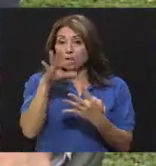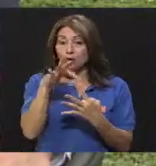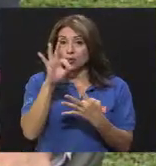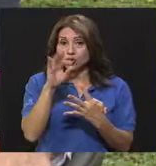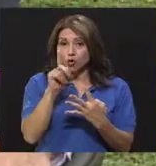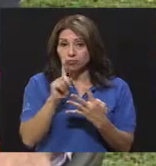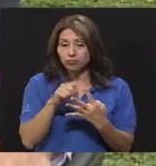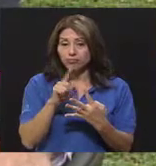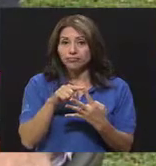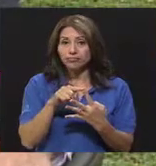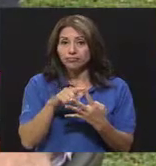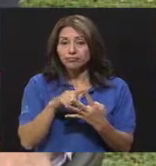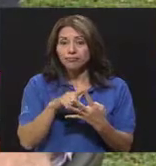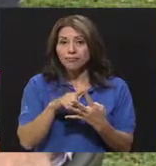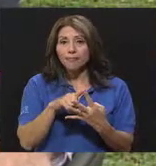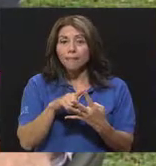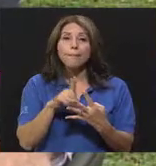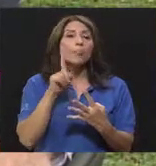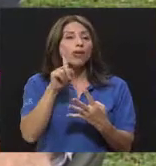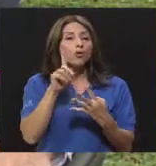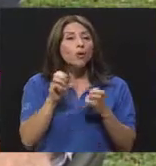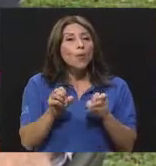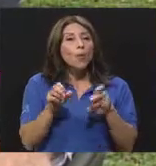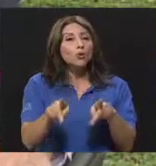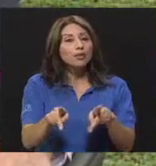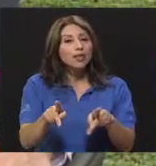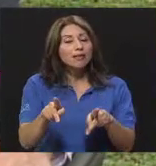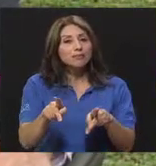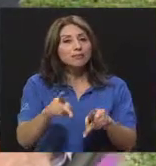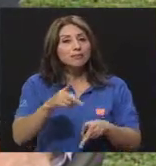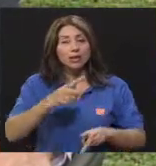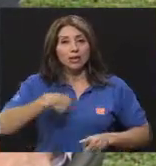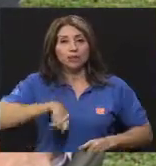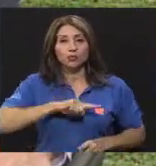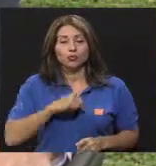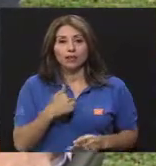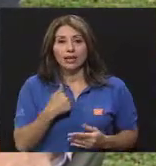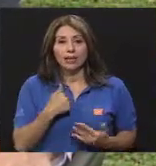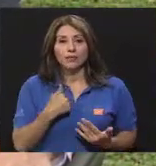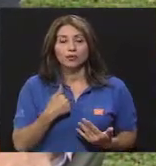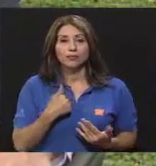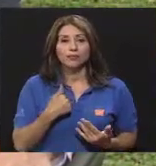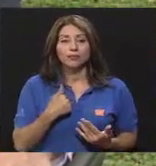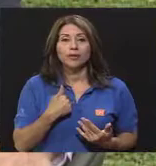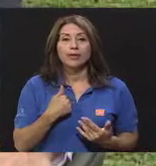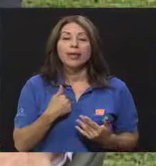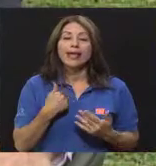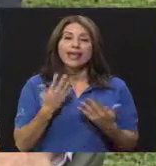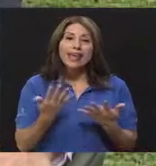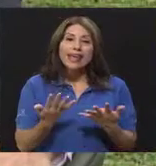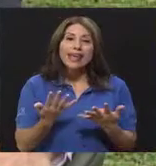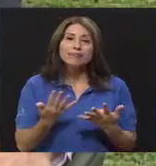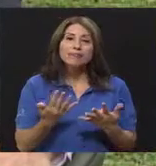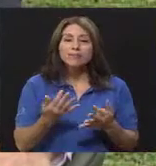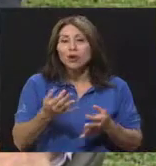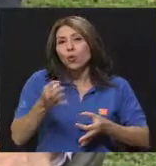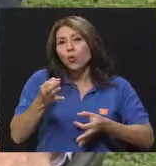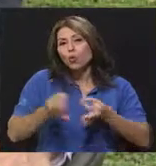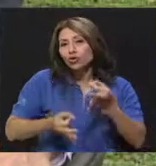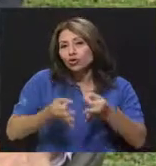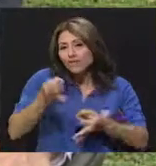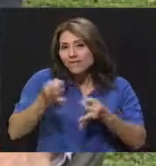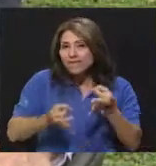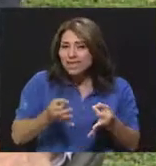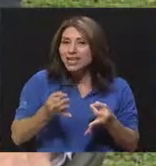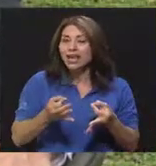una opción y una oportunidad que estamos teniendo que justifique, todavía hace